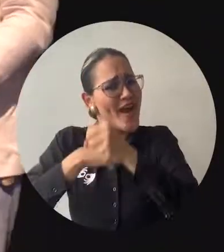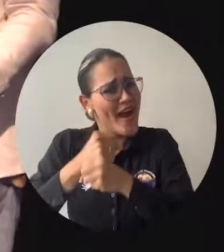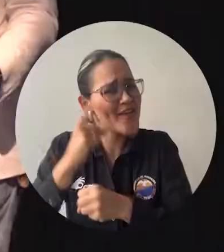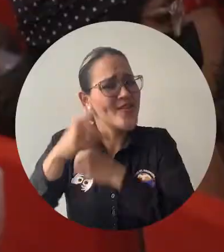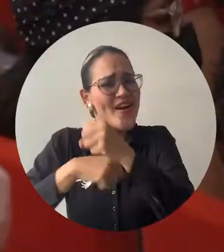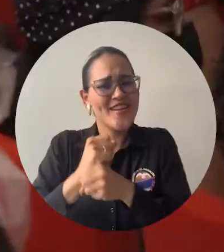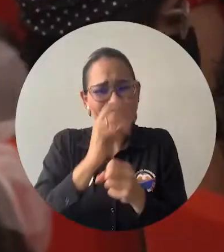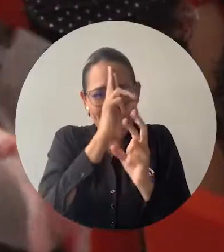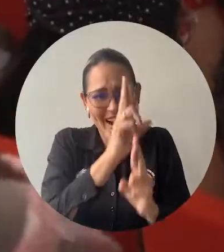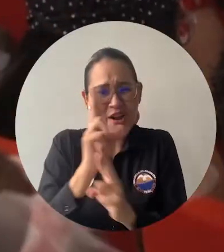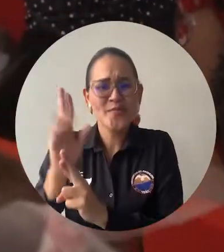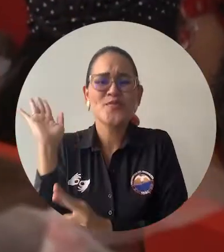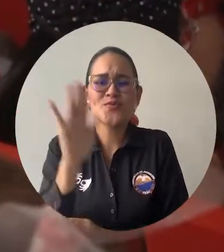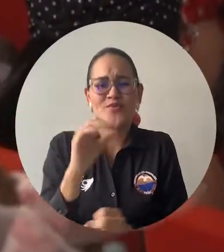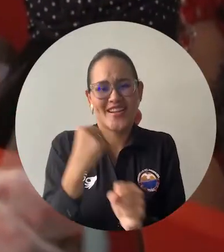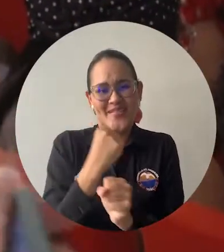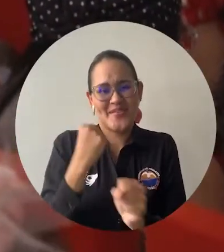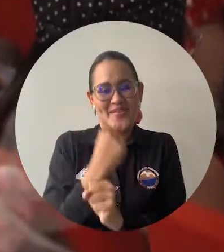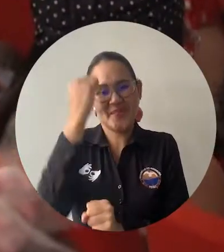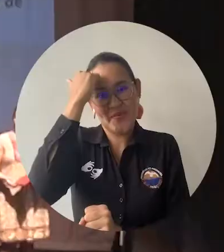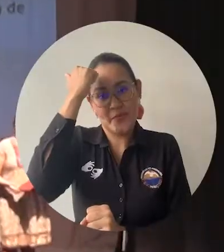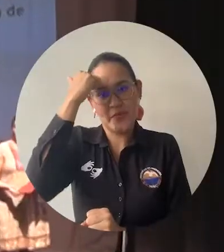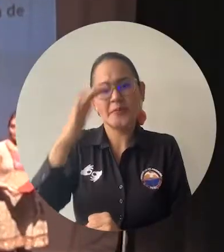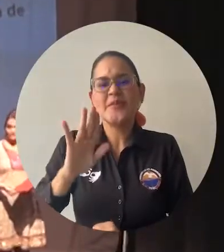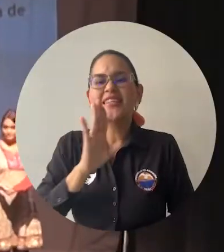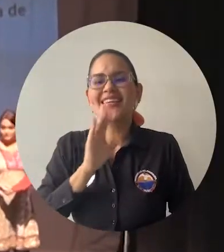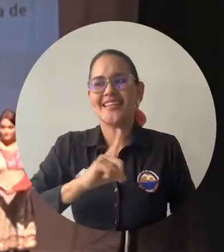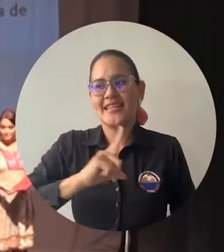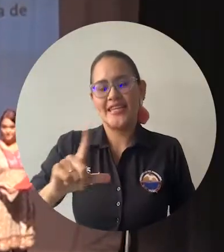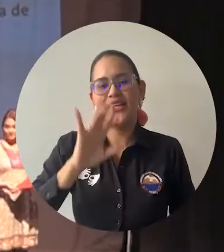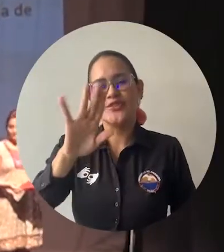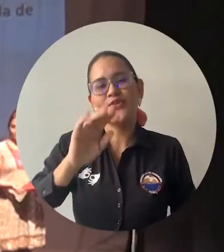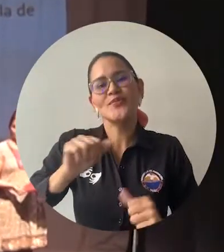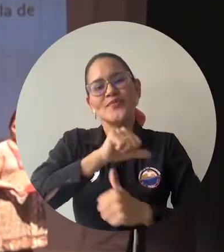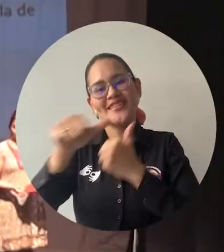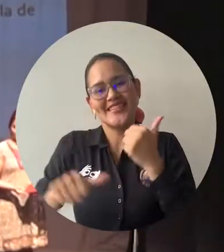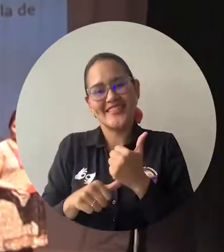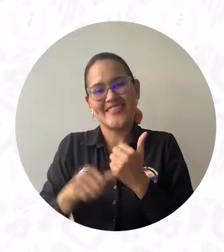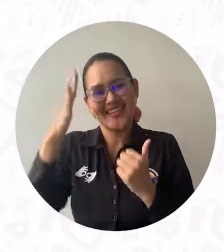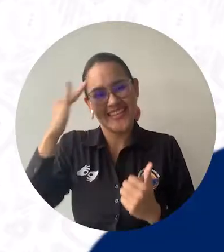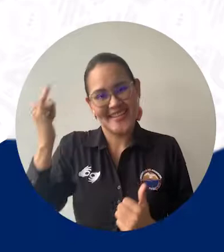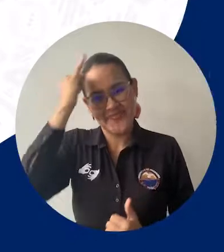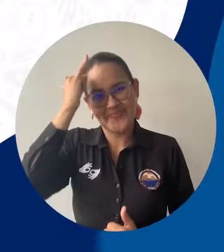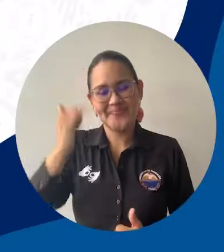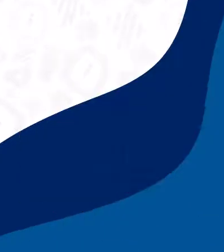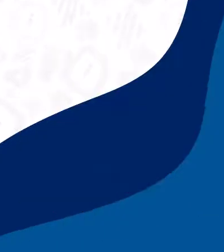a su labor, que se realiza anualmente con el liderazgo de la Vicerrectoría Académica.